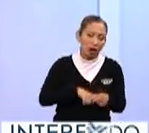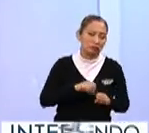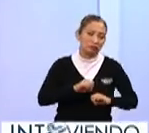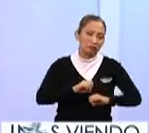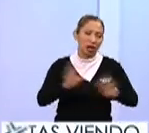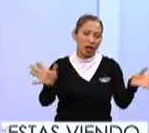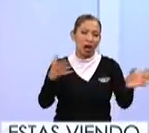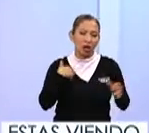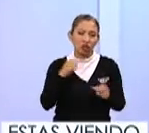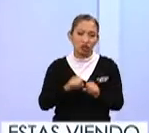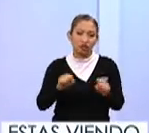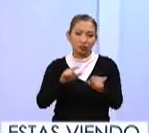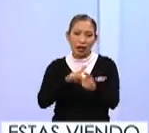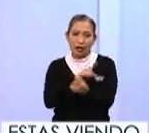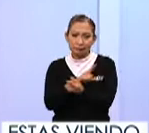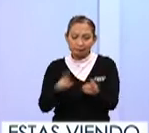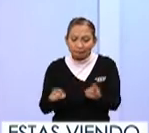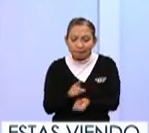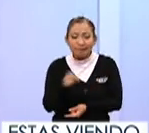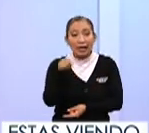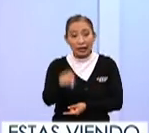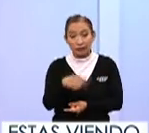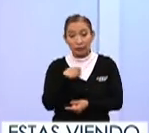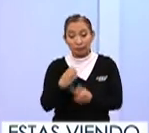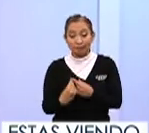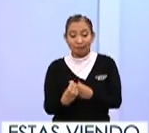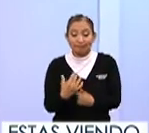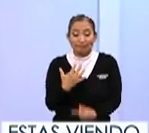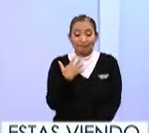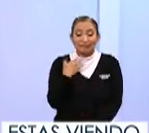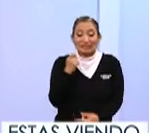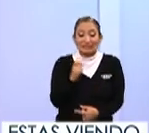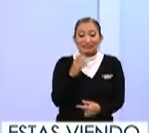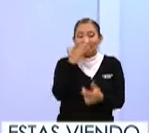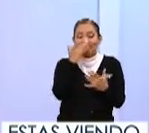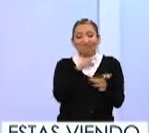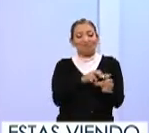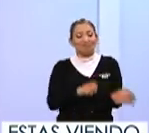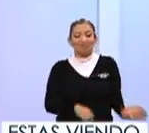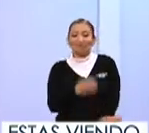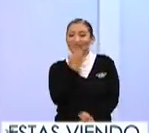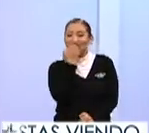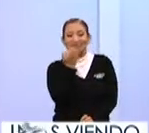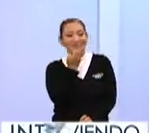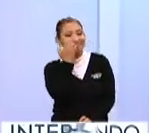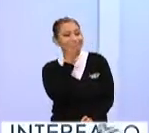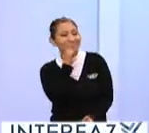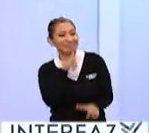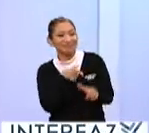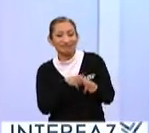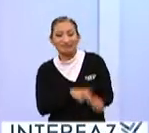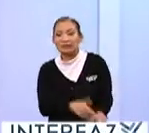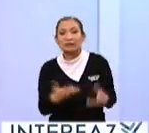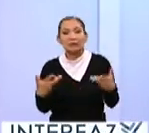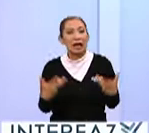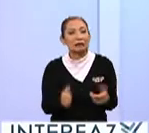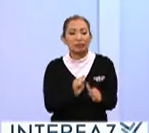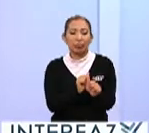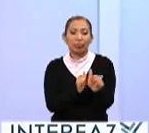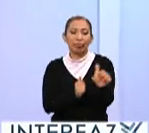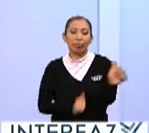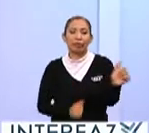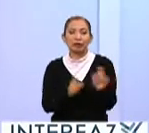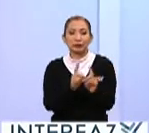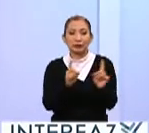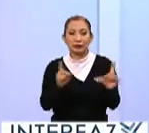y, por supuesto, en el social. Esto impacta directamente en la deserción escolar, lo cual genera un atraso ya